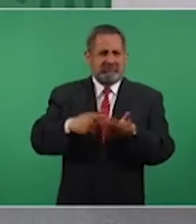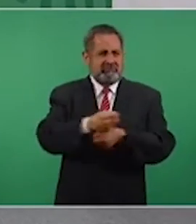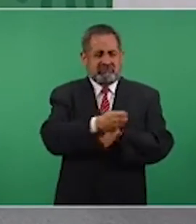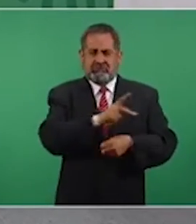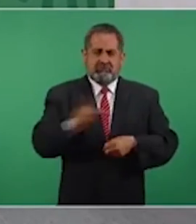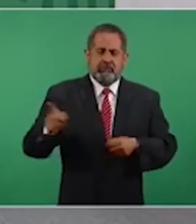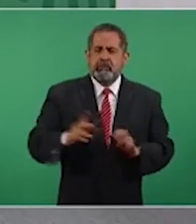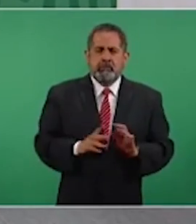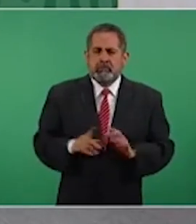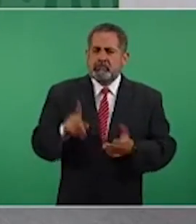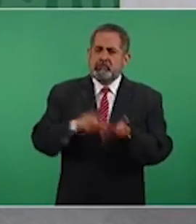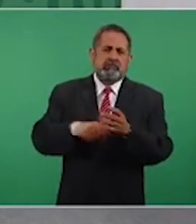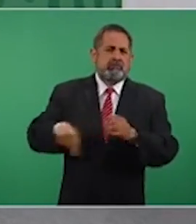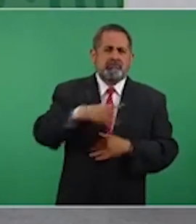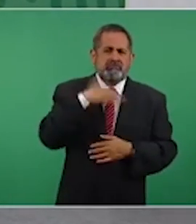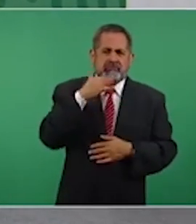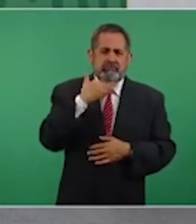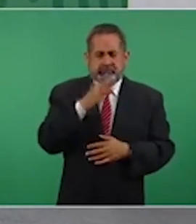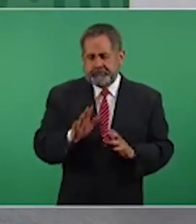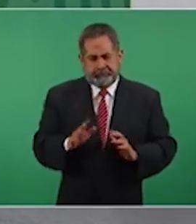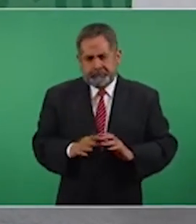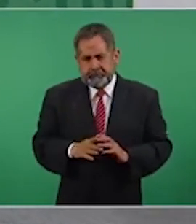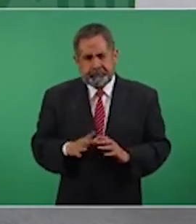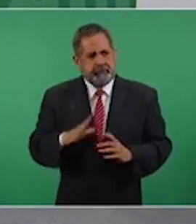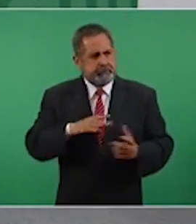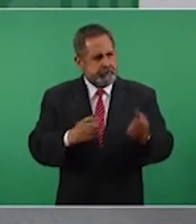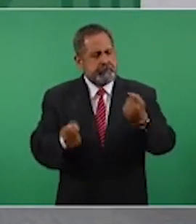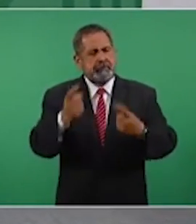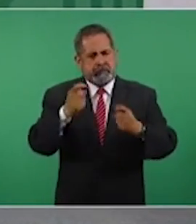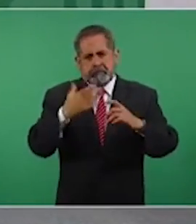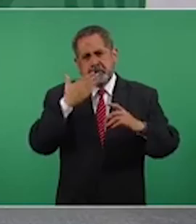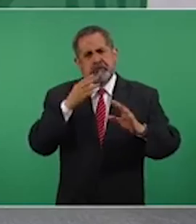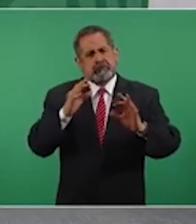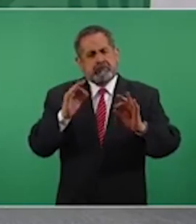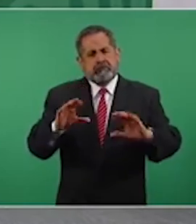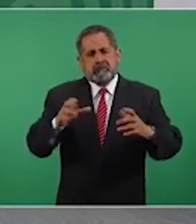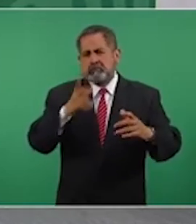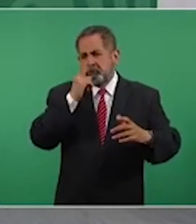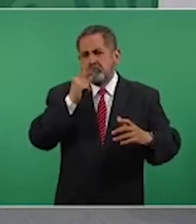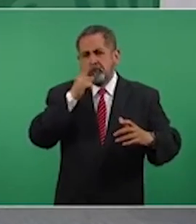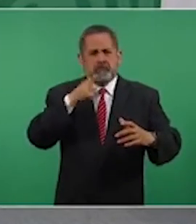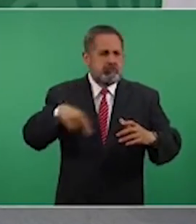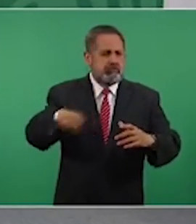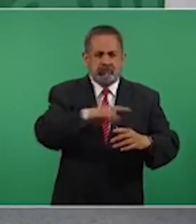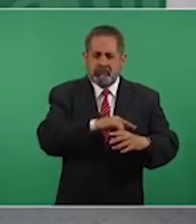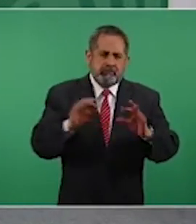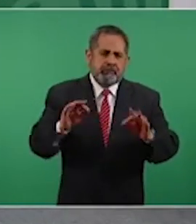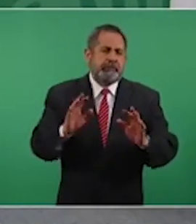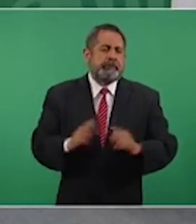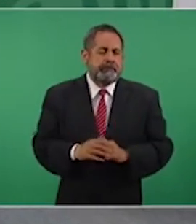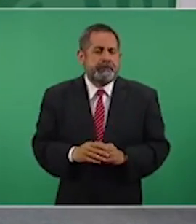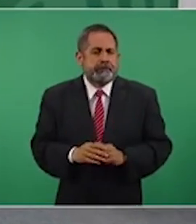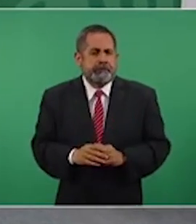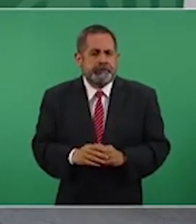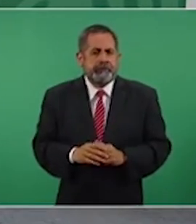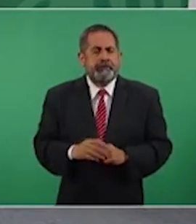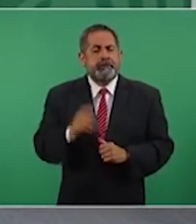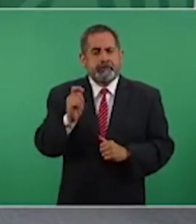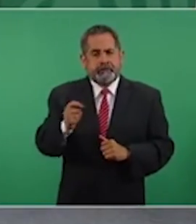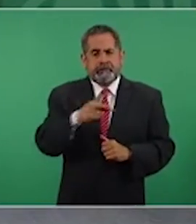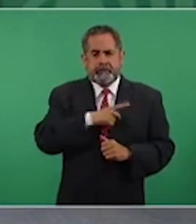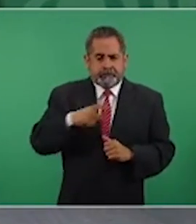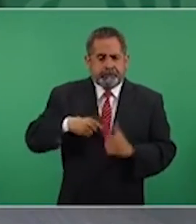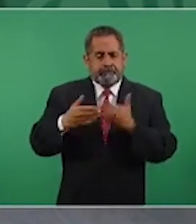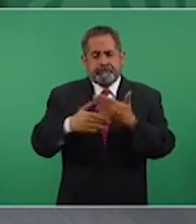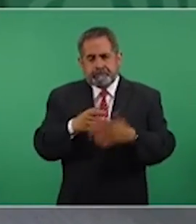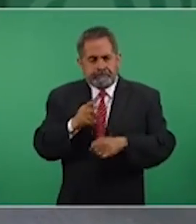corruptos, hay buenos policías. Entonces, hay que estar